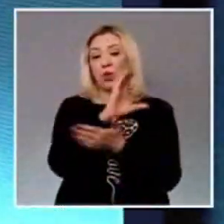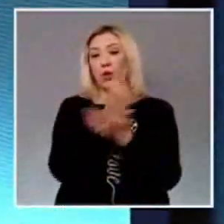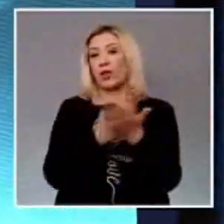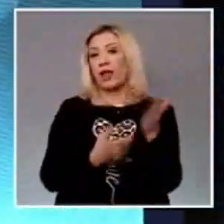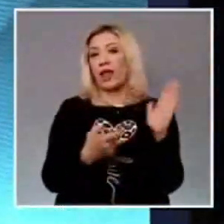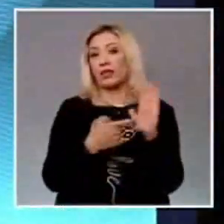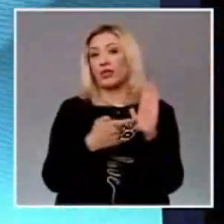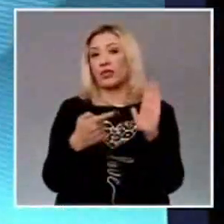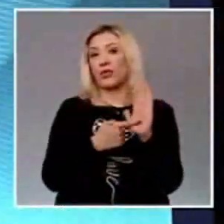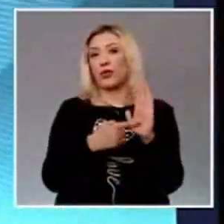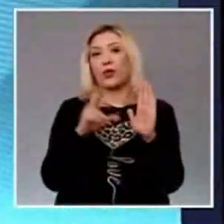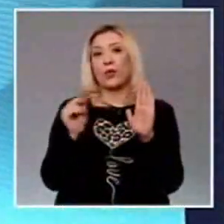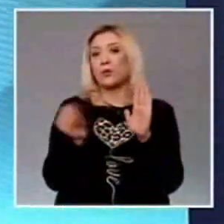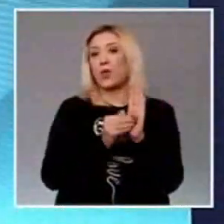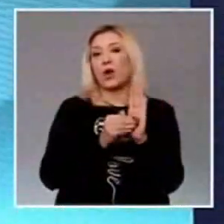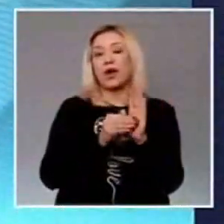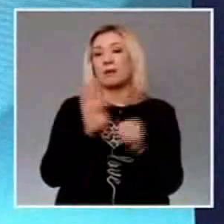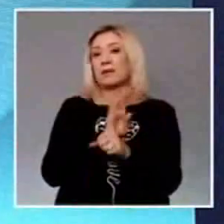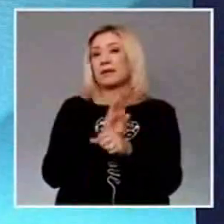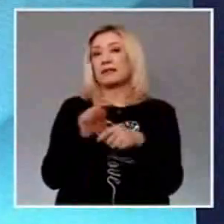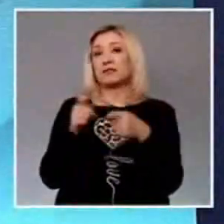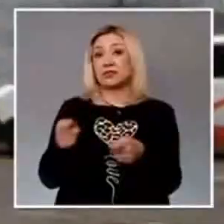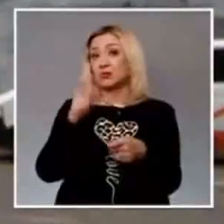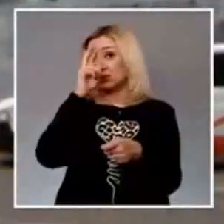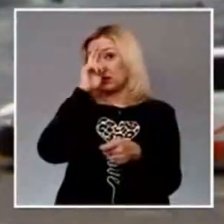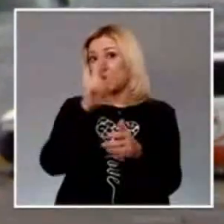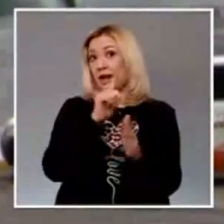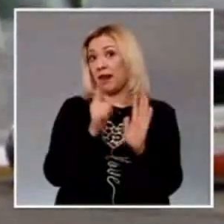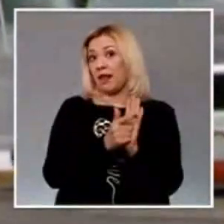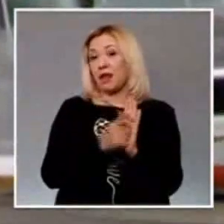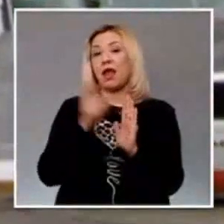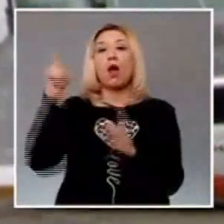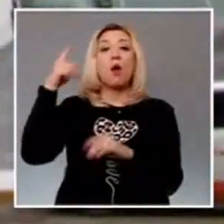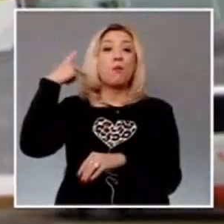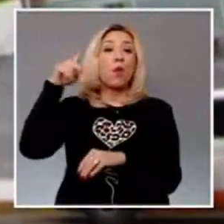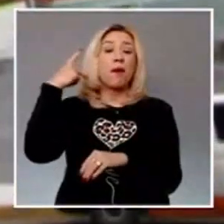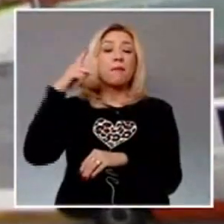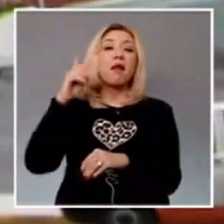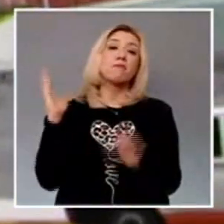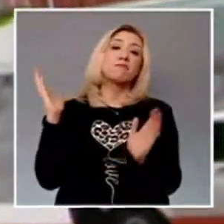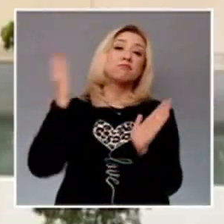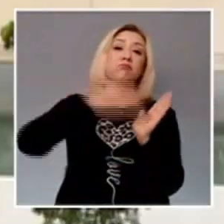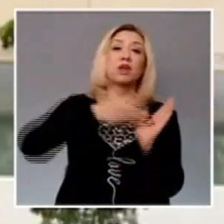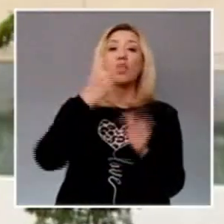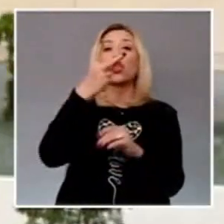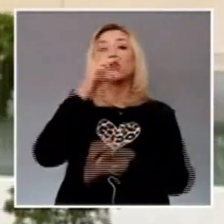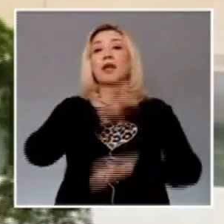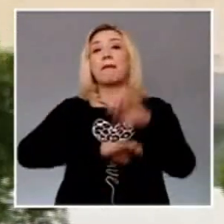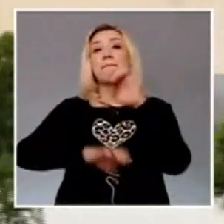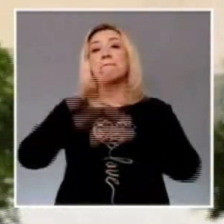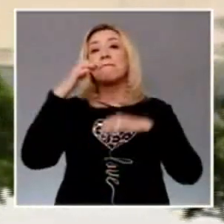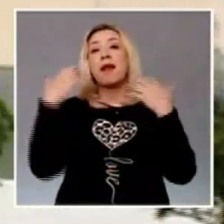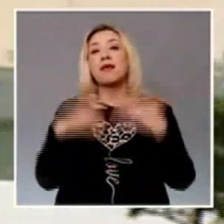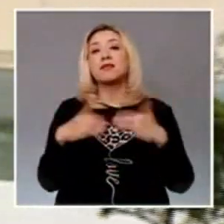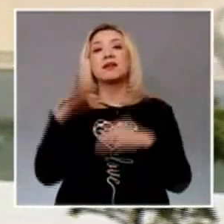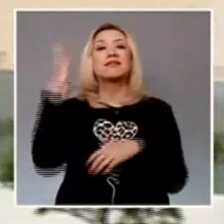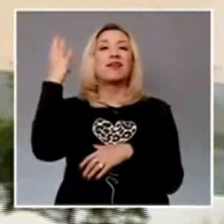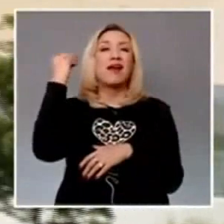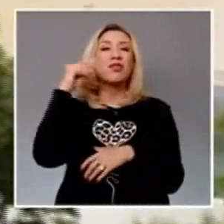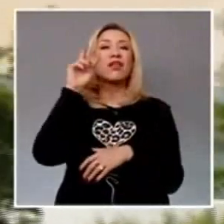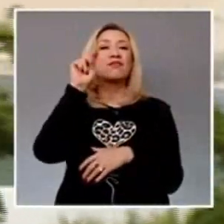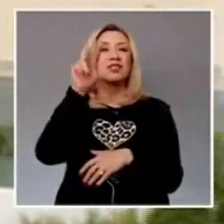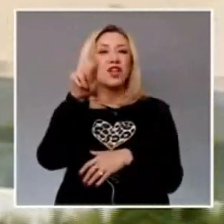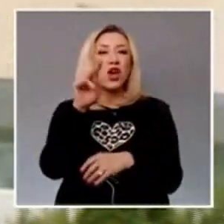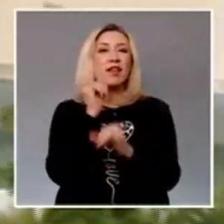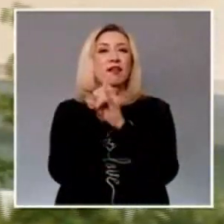Laboral de Asuntos Individuales del Estado de Puebla sancionó a dos empresas de telecomunicaciones por responsabilidad solidaria. El